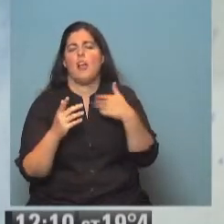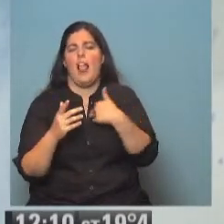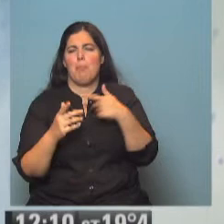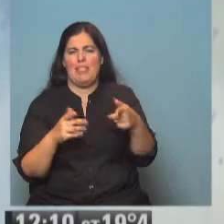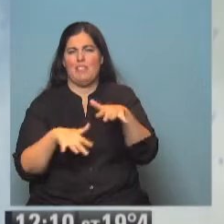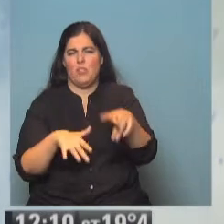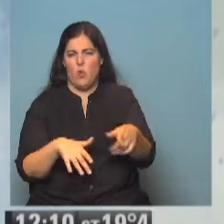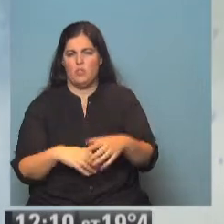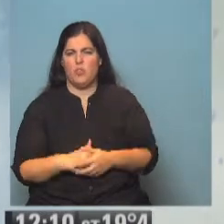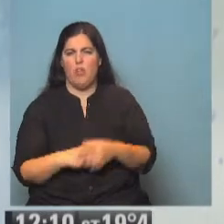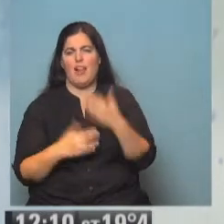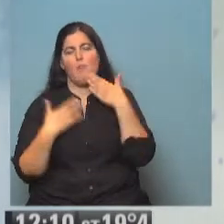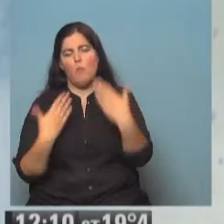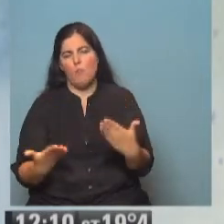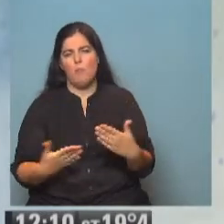gracias.